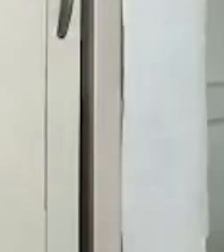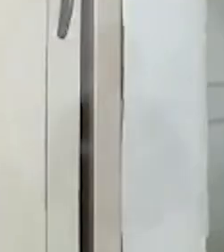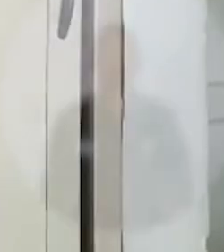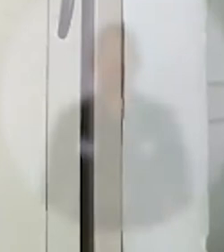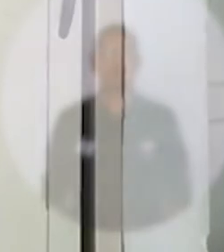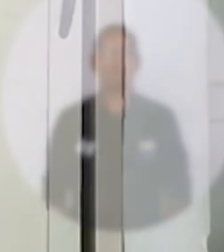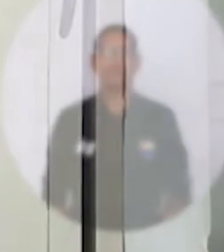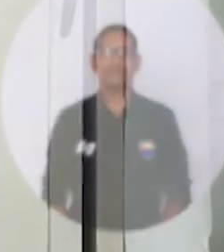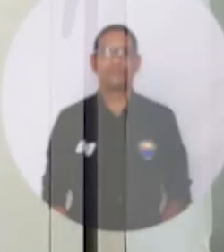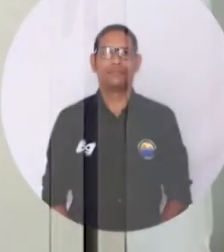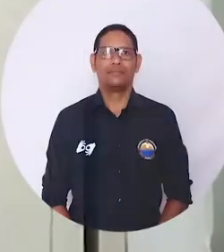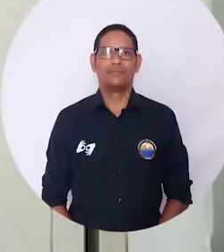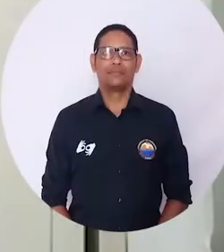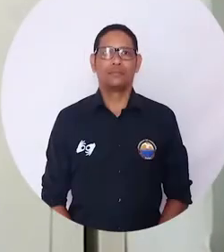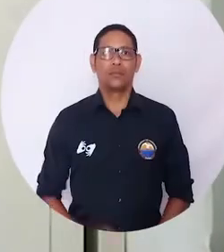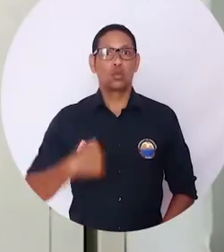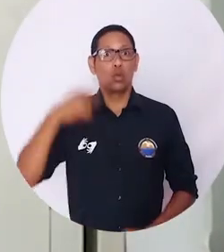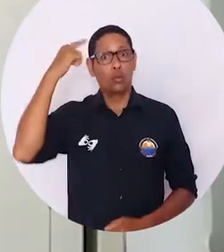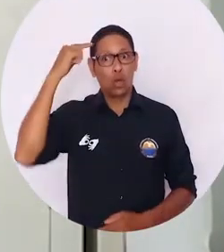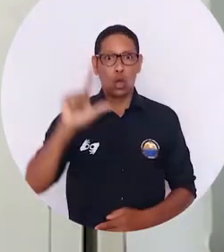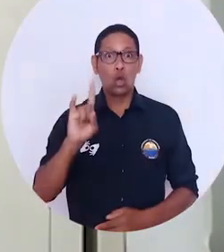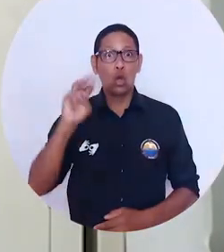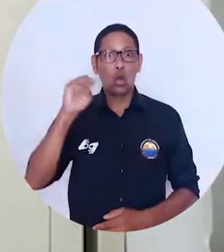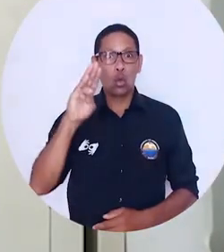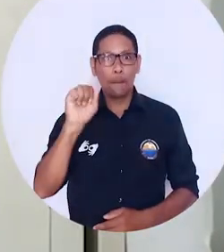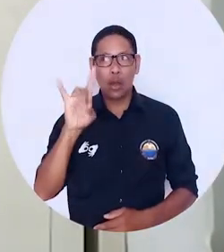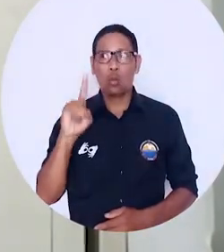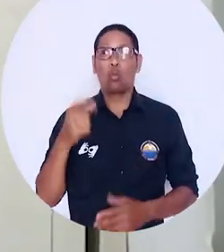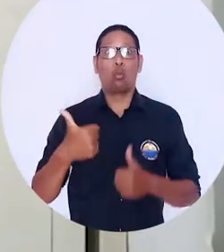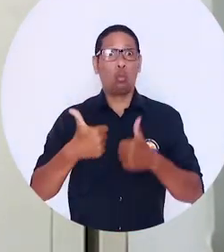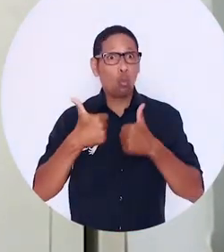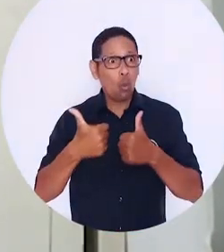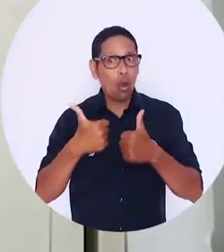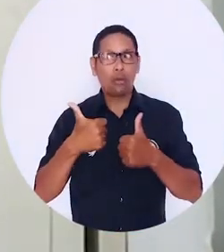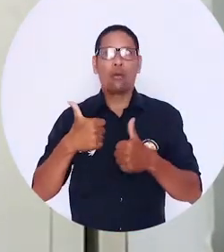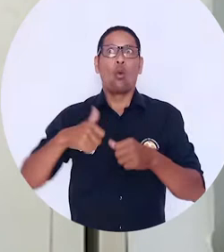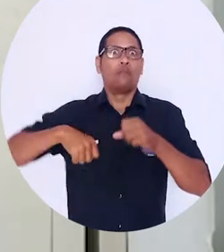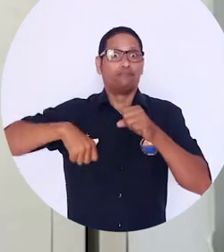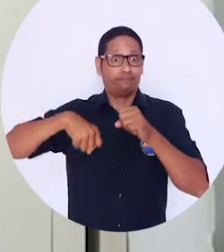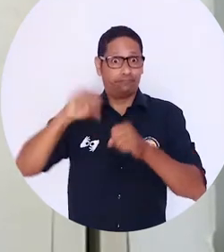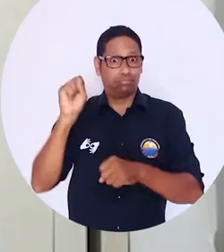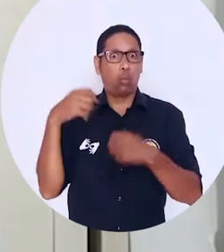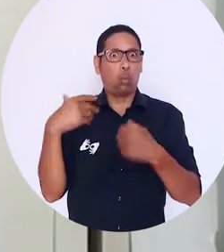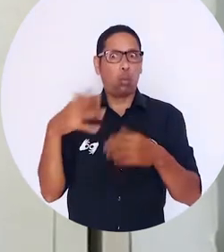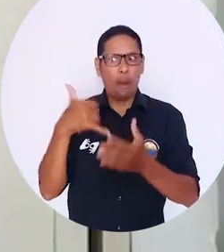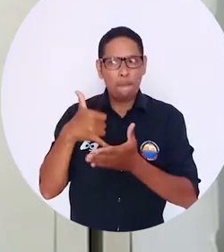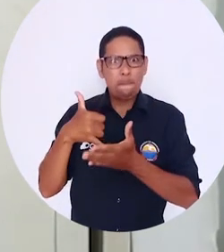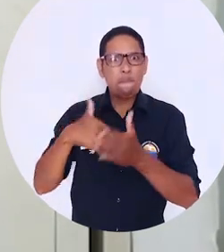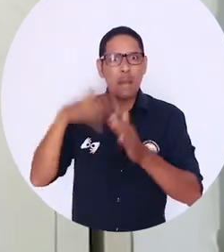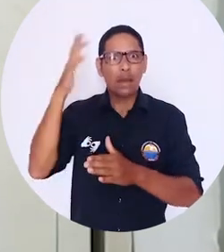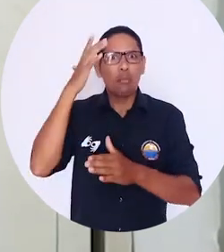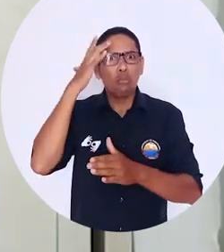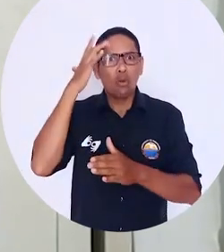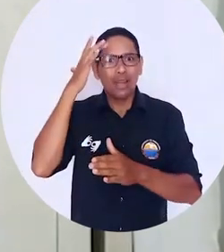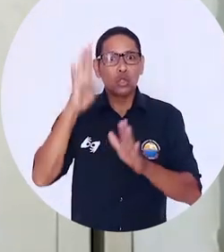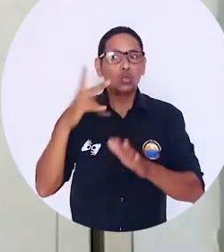Yo creo que Lumbalú ha tenido tanto éxito porque es una historia que narra y transmite lo que se